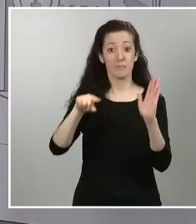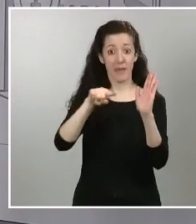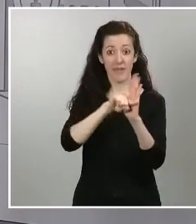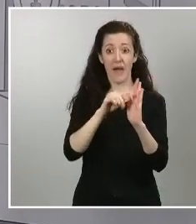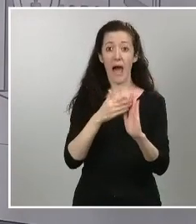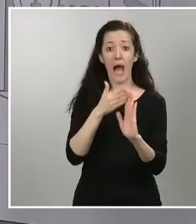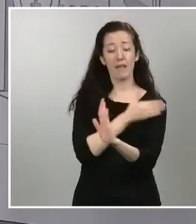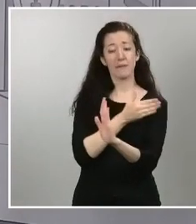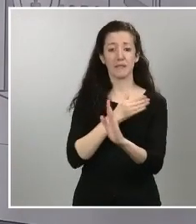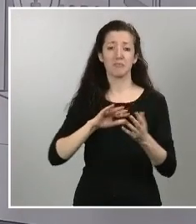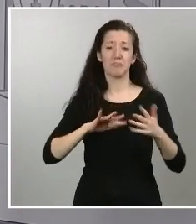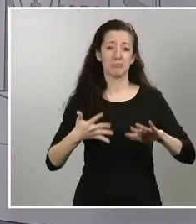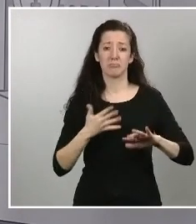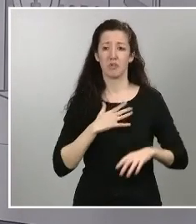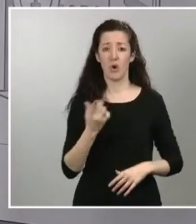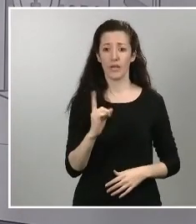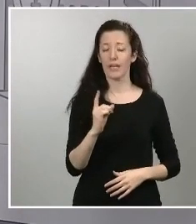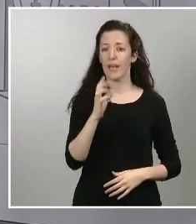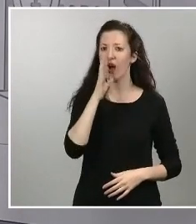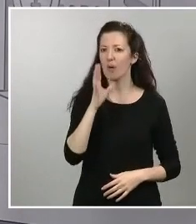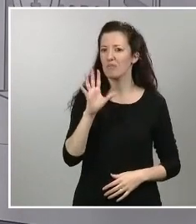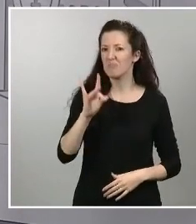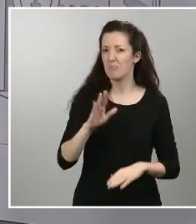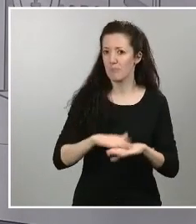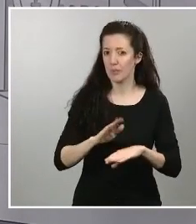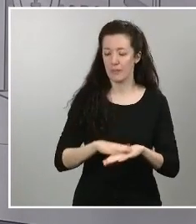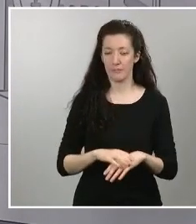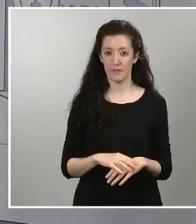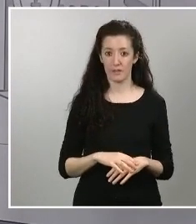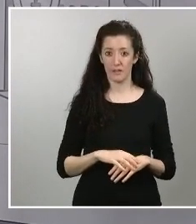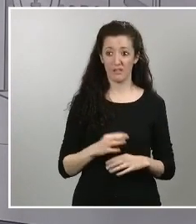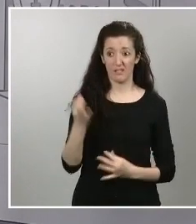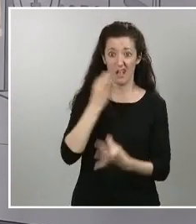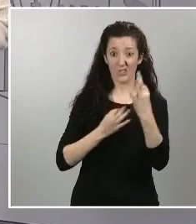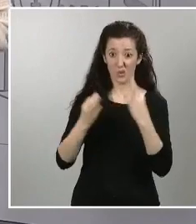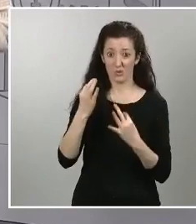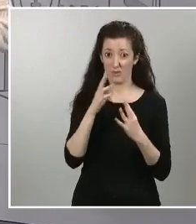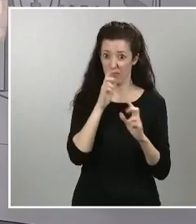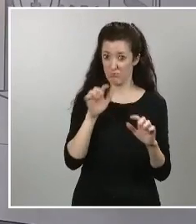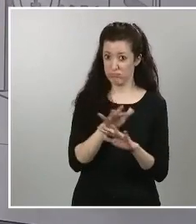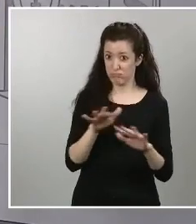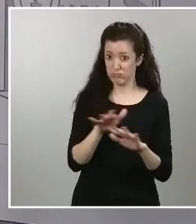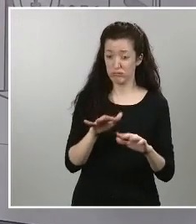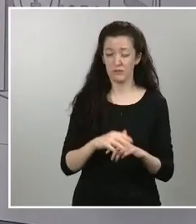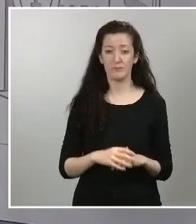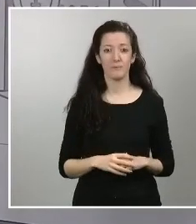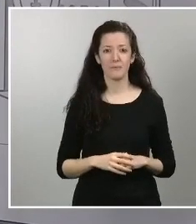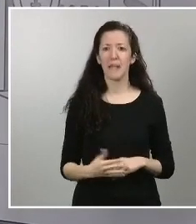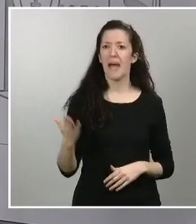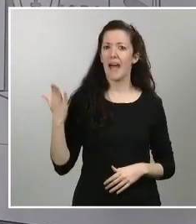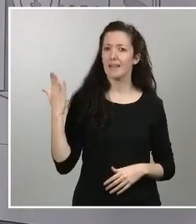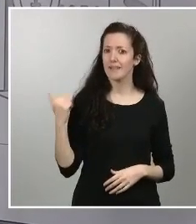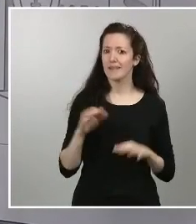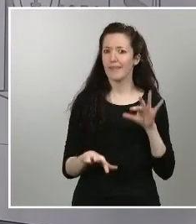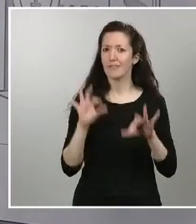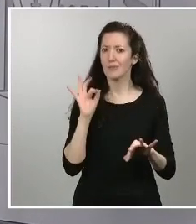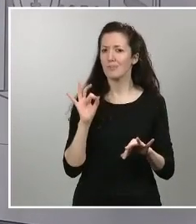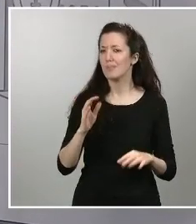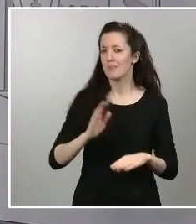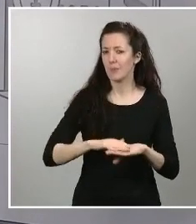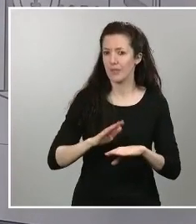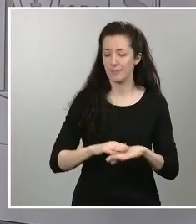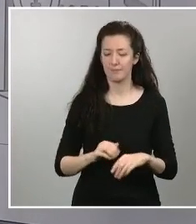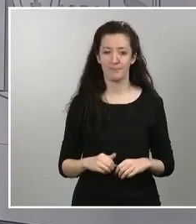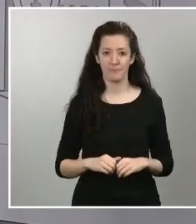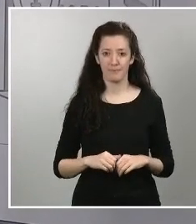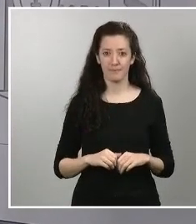son mucho peores de lo esperado colpisa porque se tomó justo ayer esta decisión que la desencadenó exactamente los datos de infección